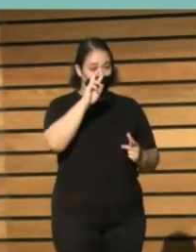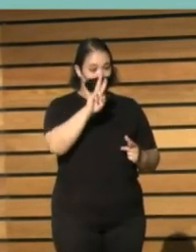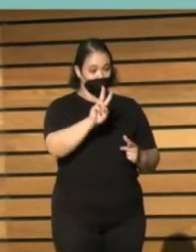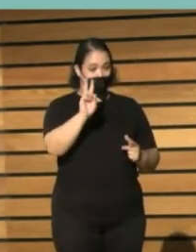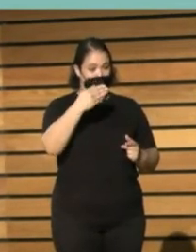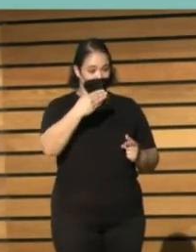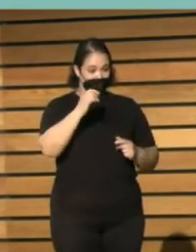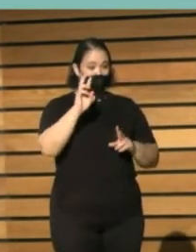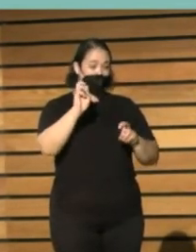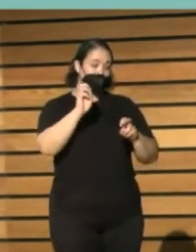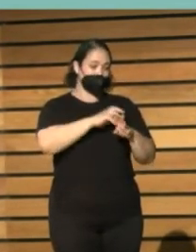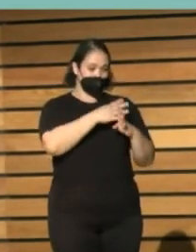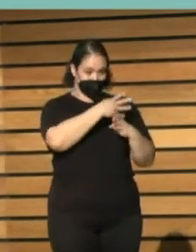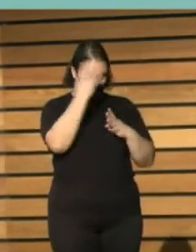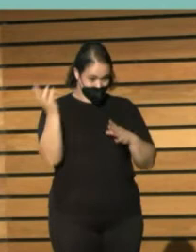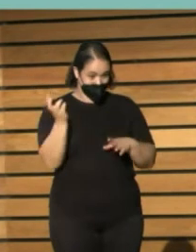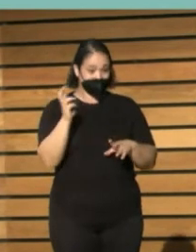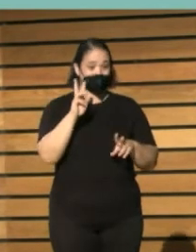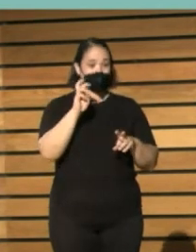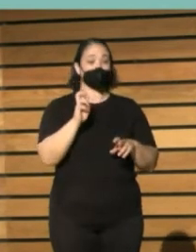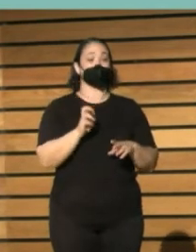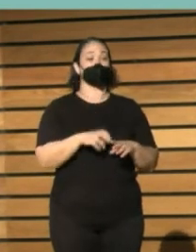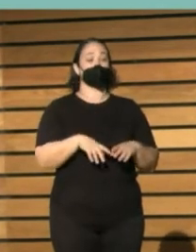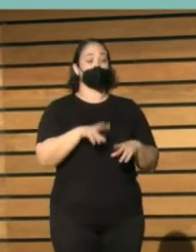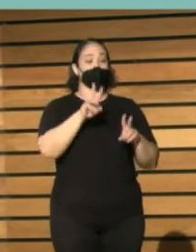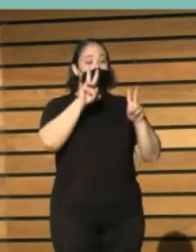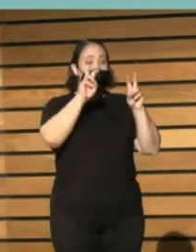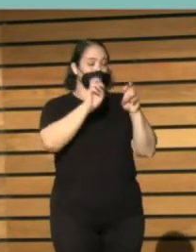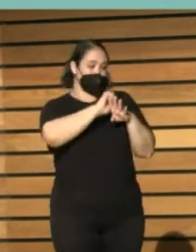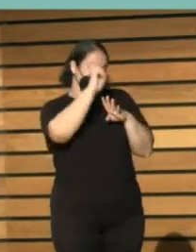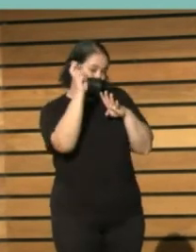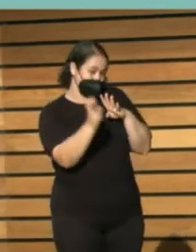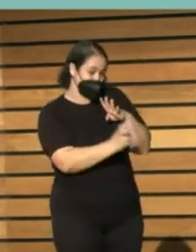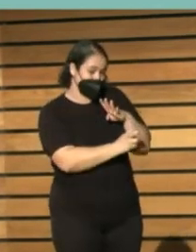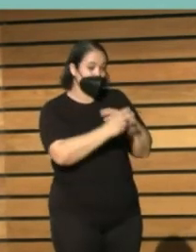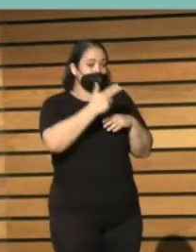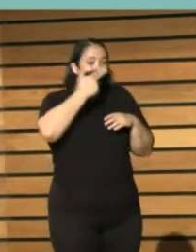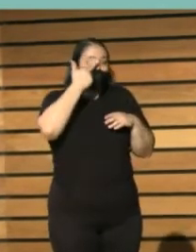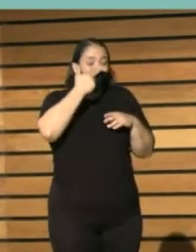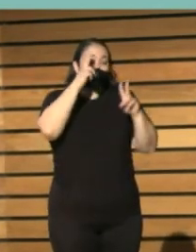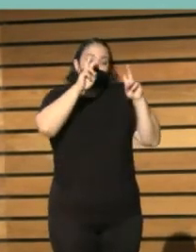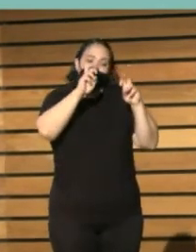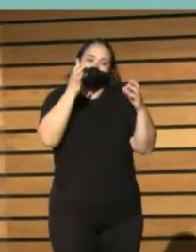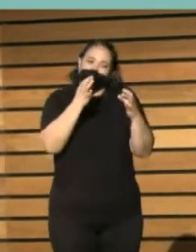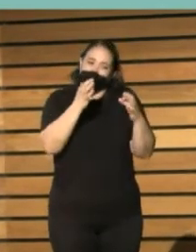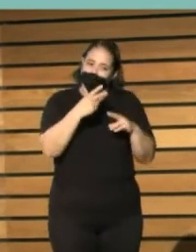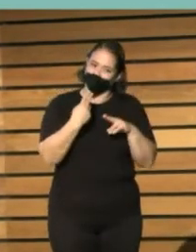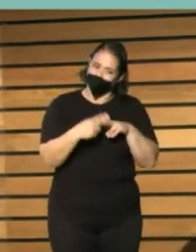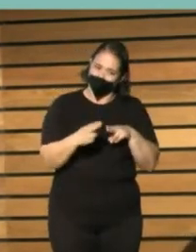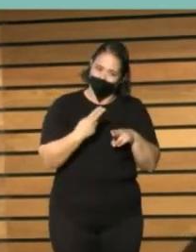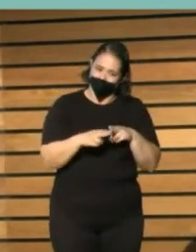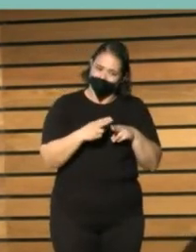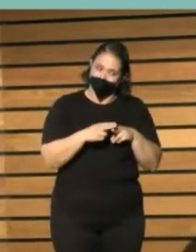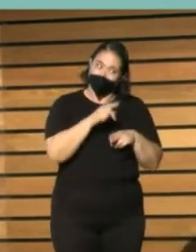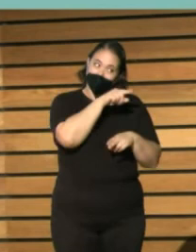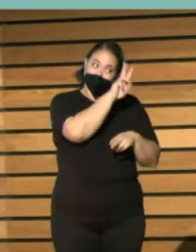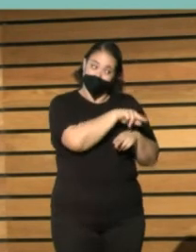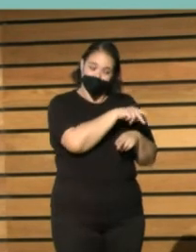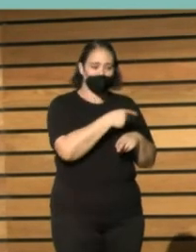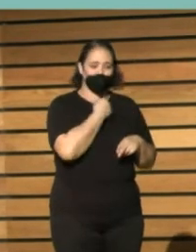los feminismos etcétera y nos encontramos unos grupos de interés y unos políticos que yo creo que esto no les va a gustar